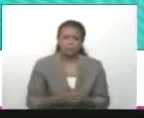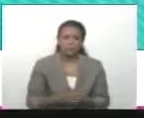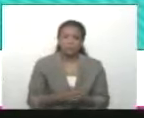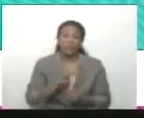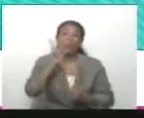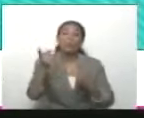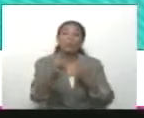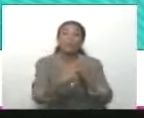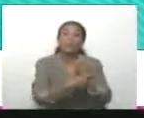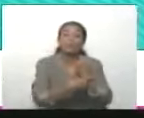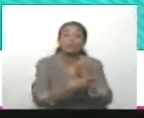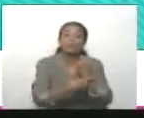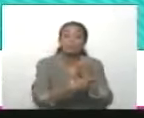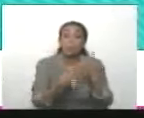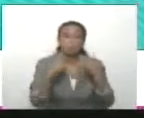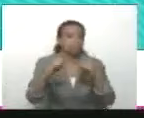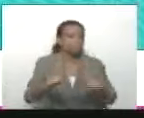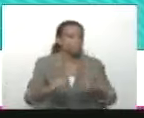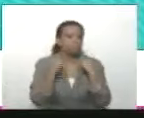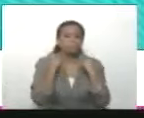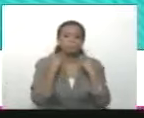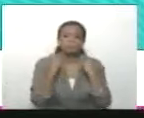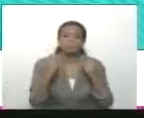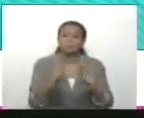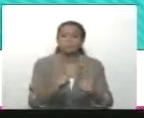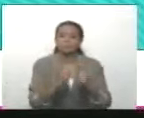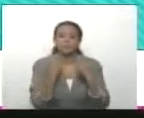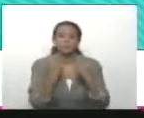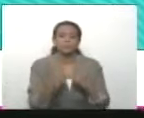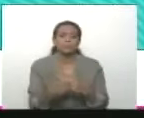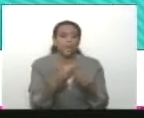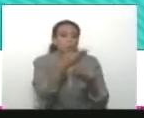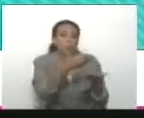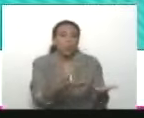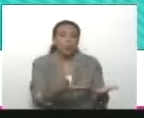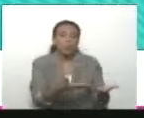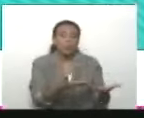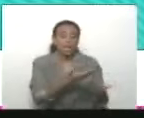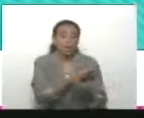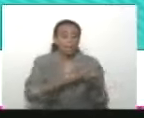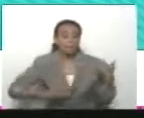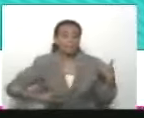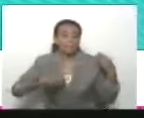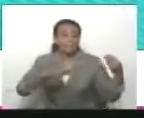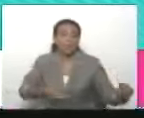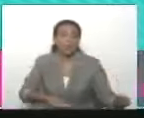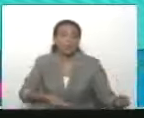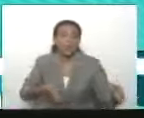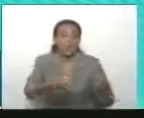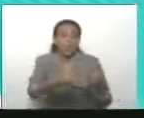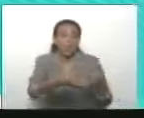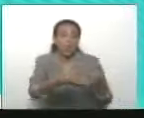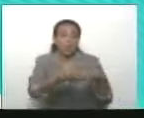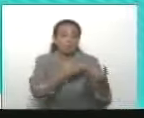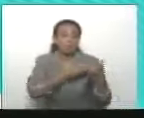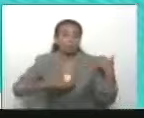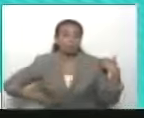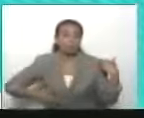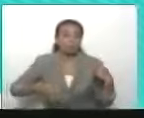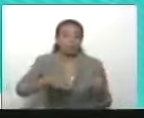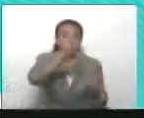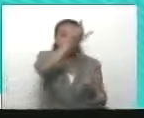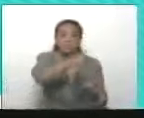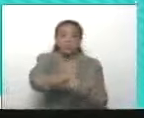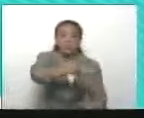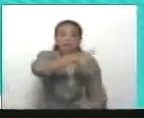Juan Guaidó. Y fracasaron. Ellos dijeron, le entregamos el poder a la extrema derecha. Nombramos un títere